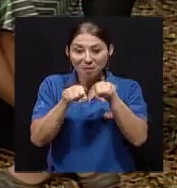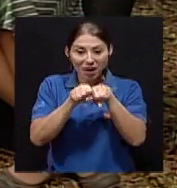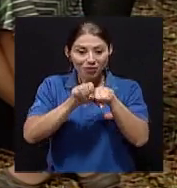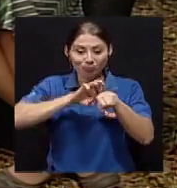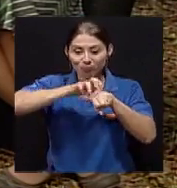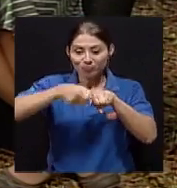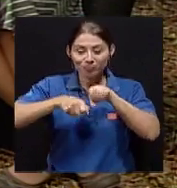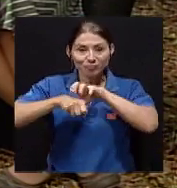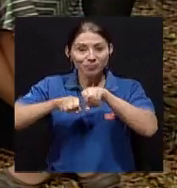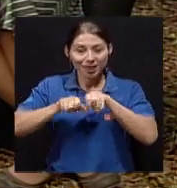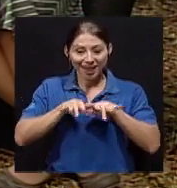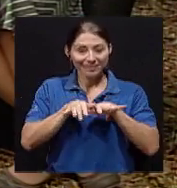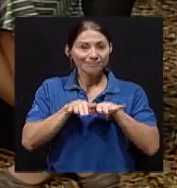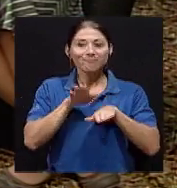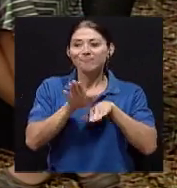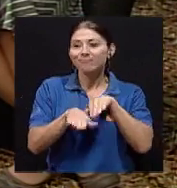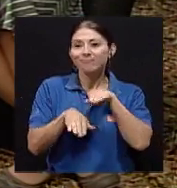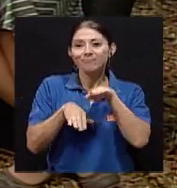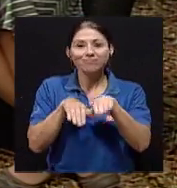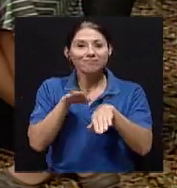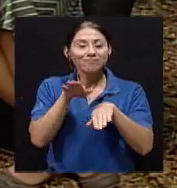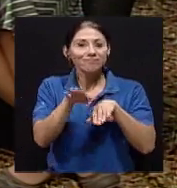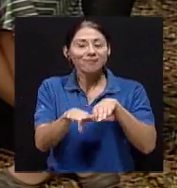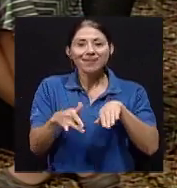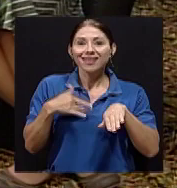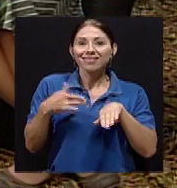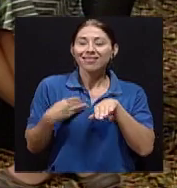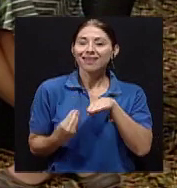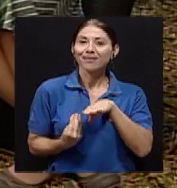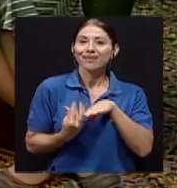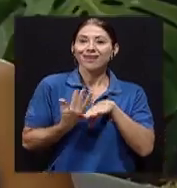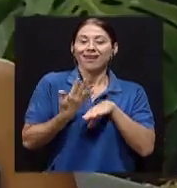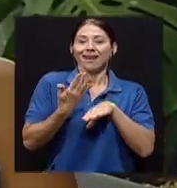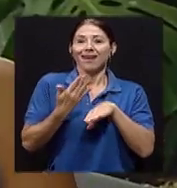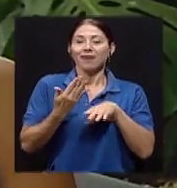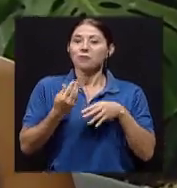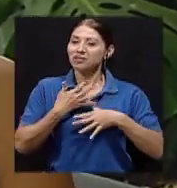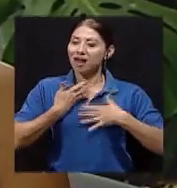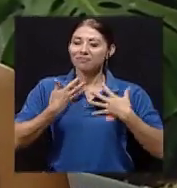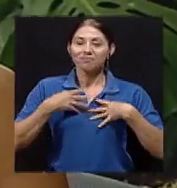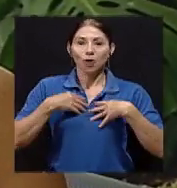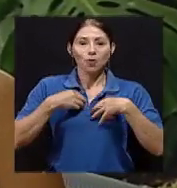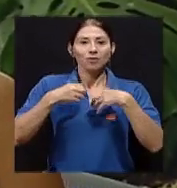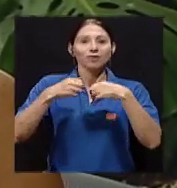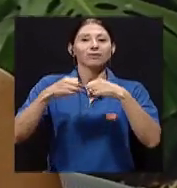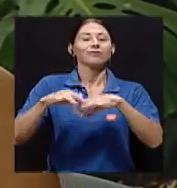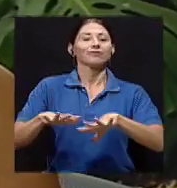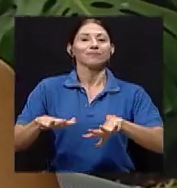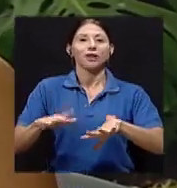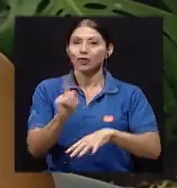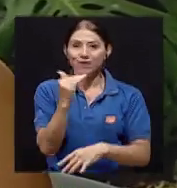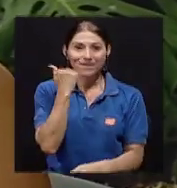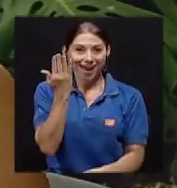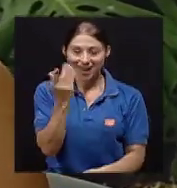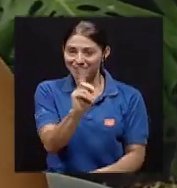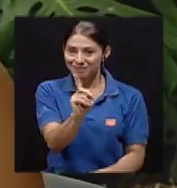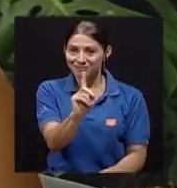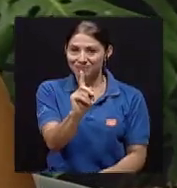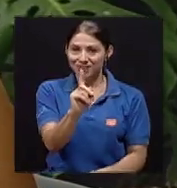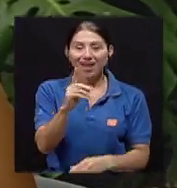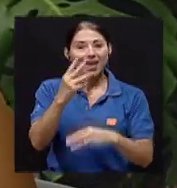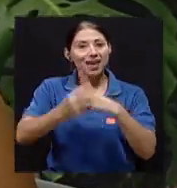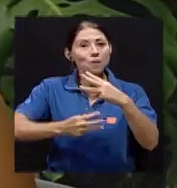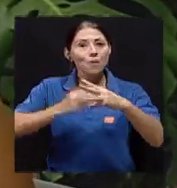todo lo que la naturaleza nos ofrece, ¿verdad? Entonces, empezar como a despojarnos no es fácil, porque como bien lo decís vos, el mundo es